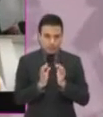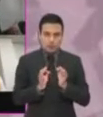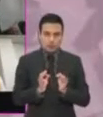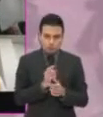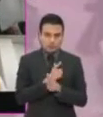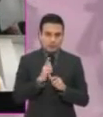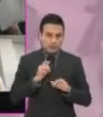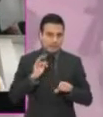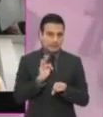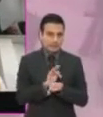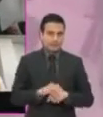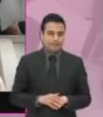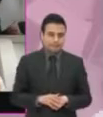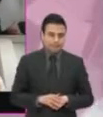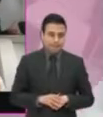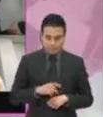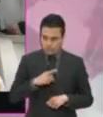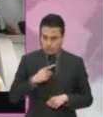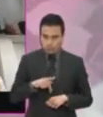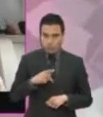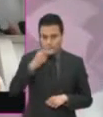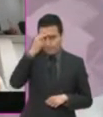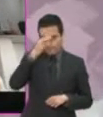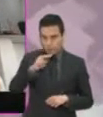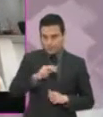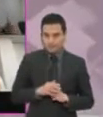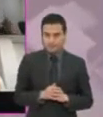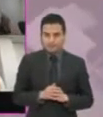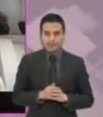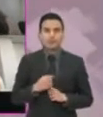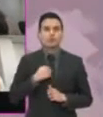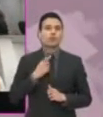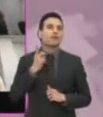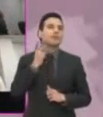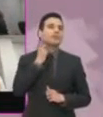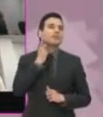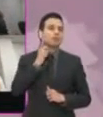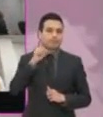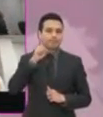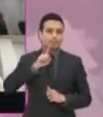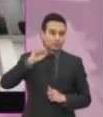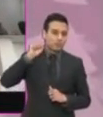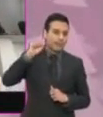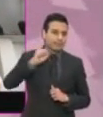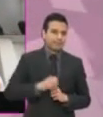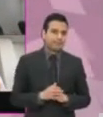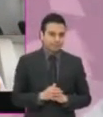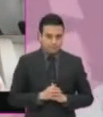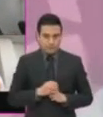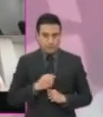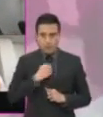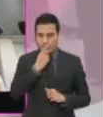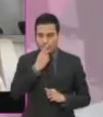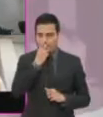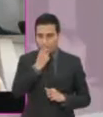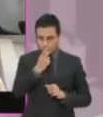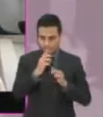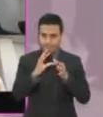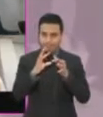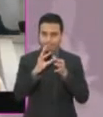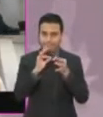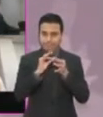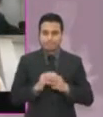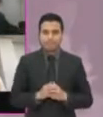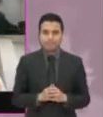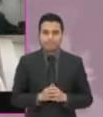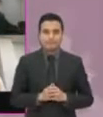libertades de este país. Como legisladora feminista, no quiero dejar de seguir